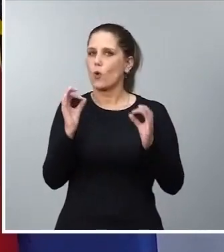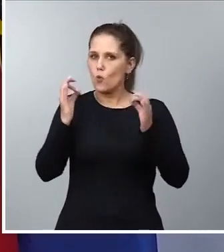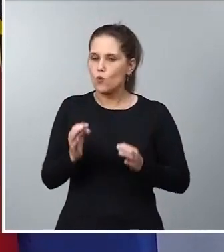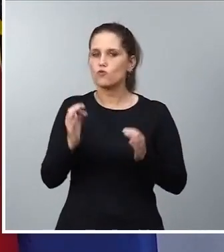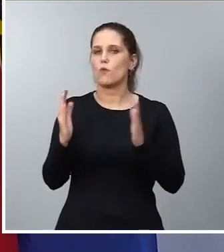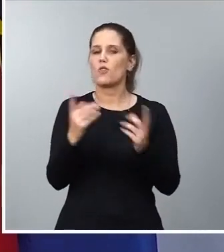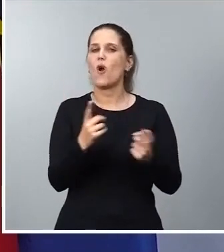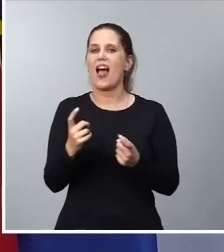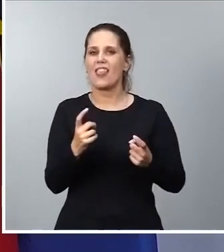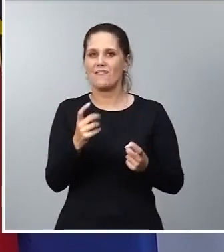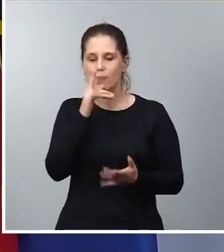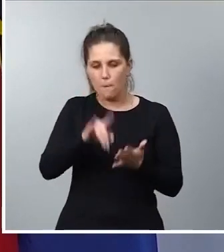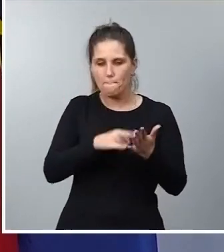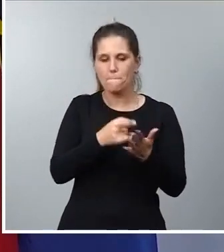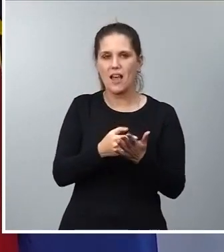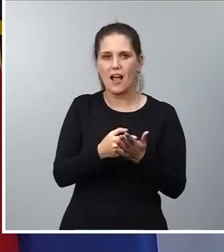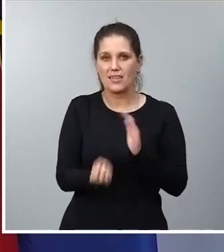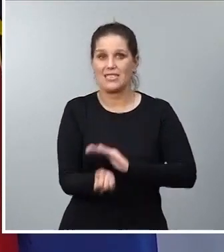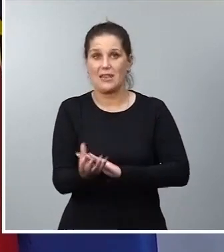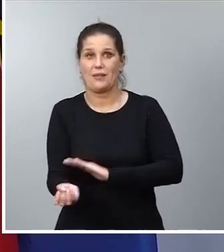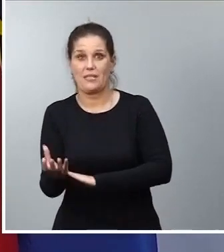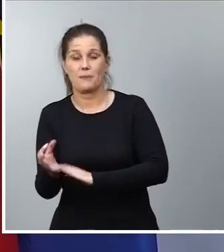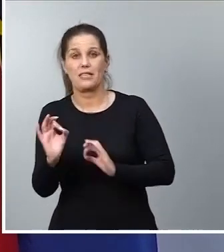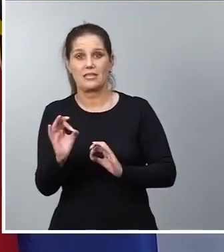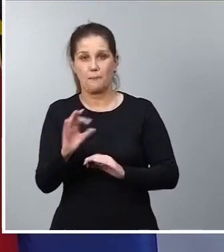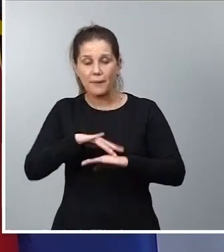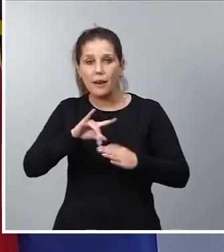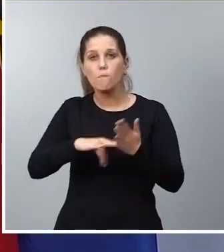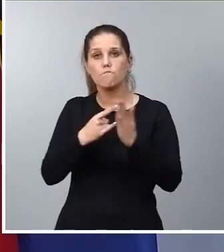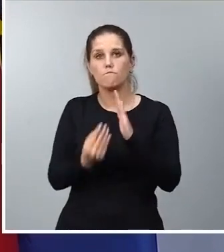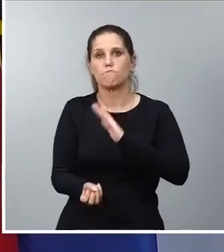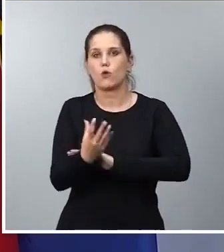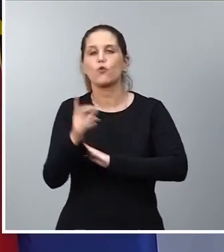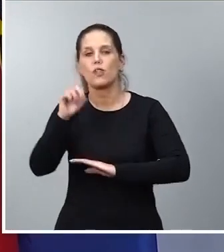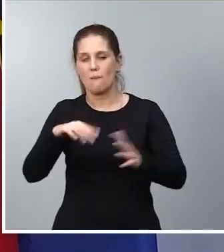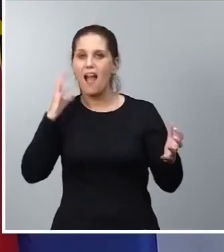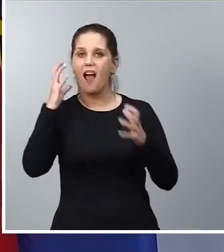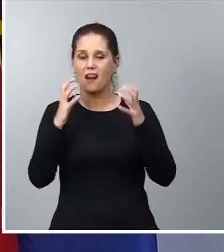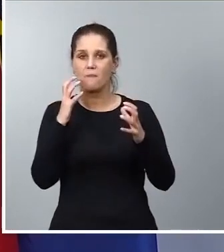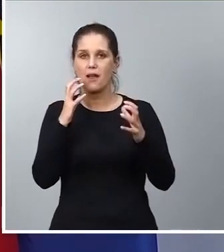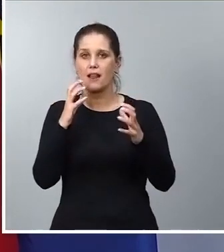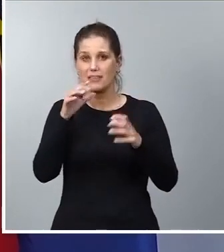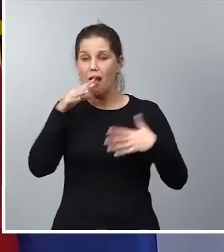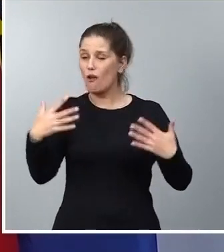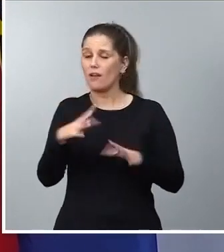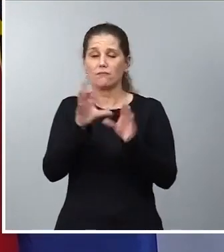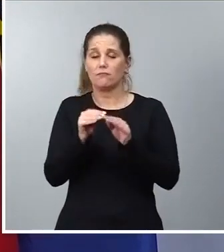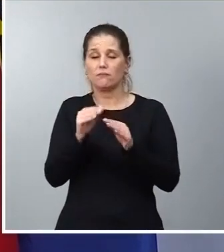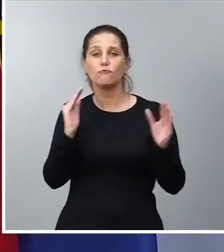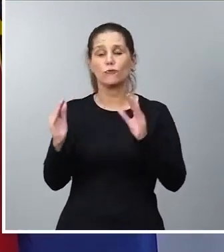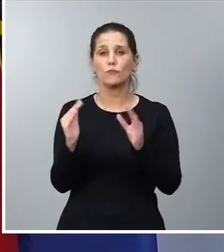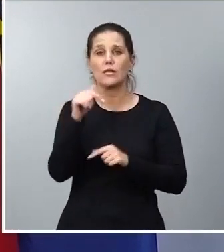en el momento de planificar la producción ganadera, en el momento, en definitiva, de proveer, de compra de semillas,